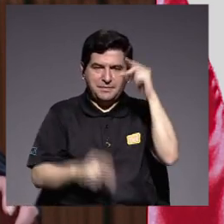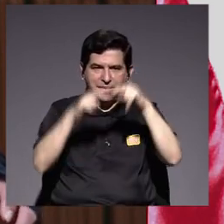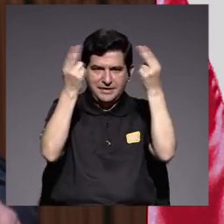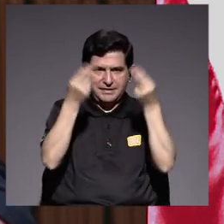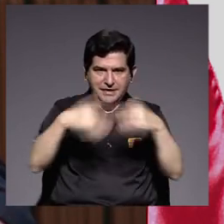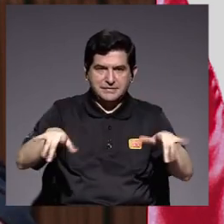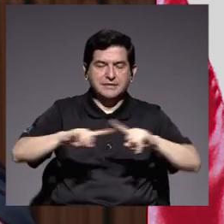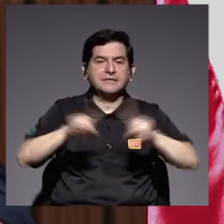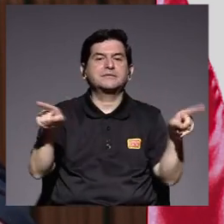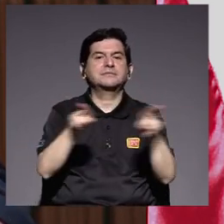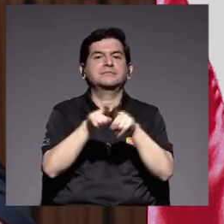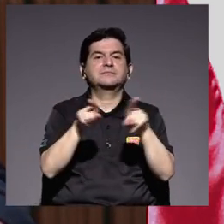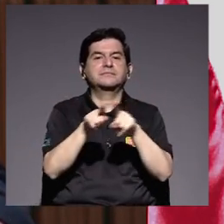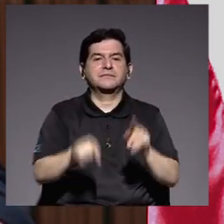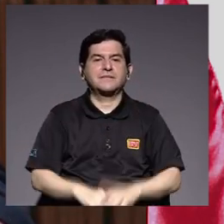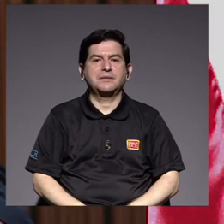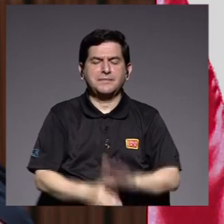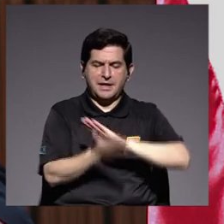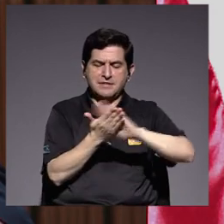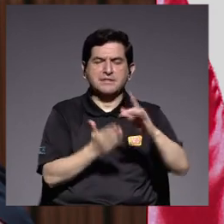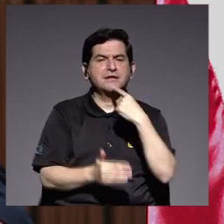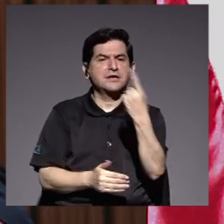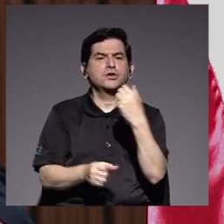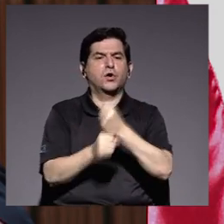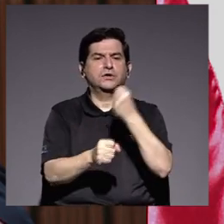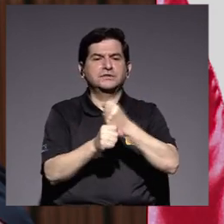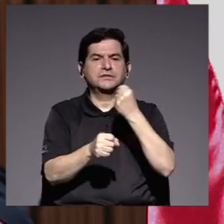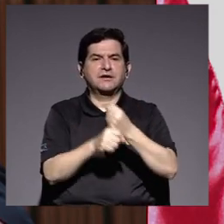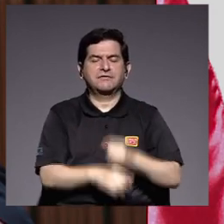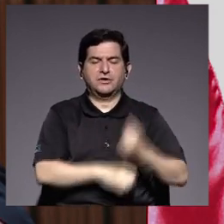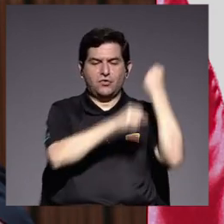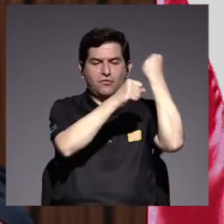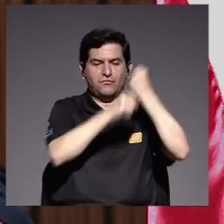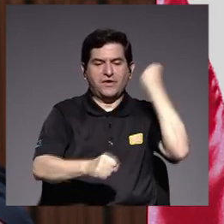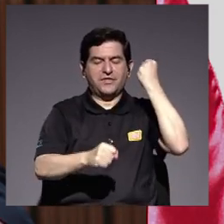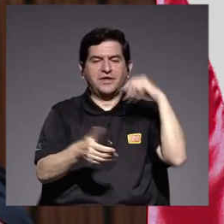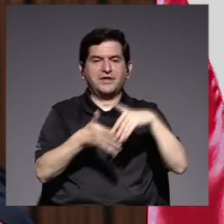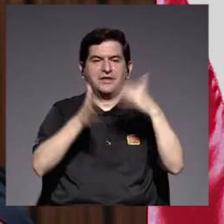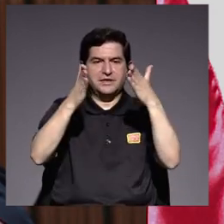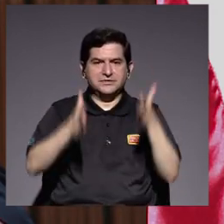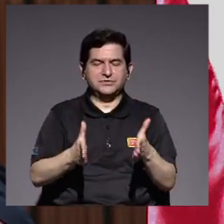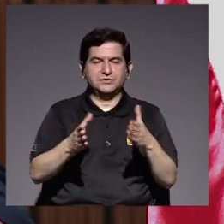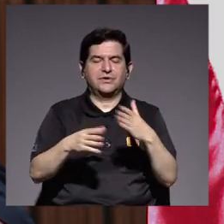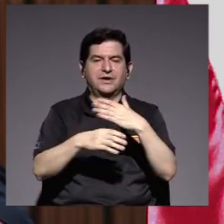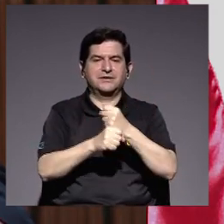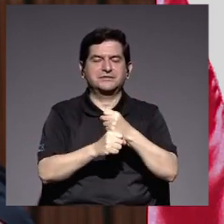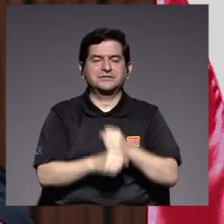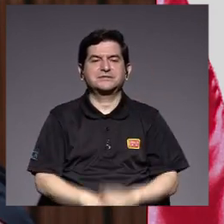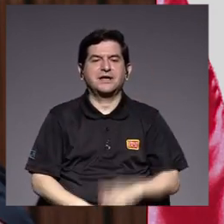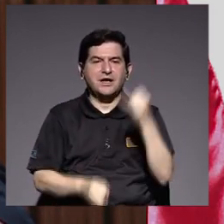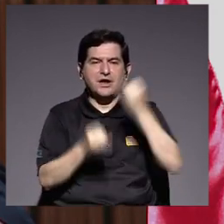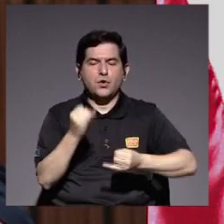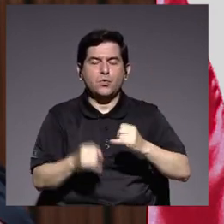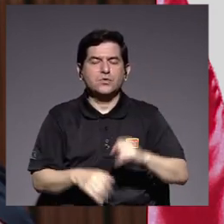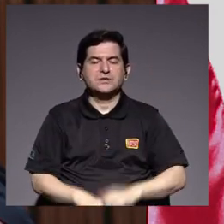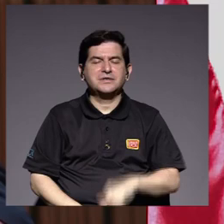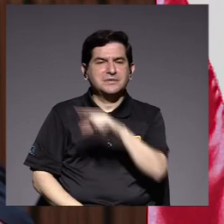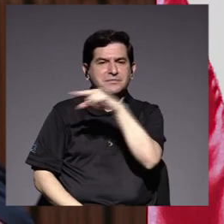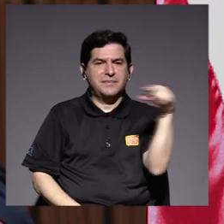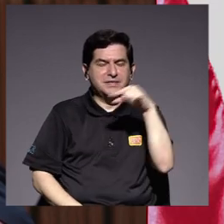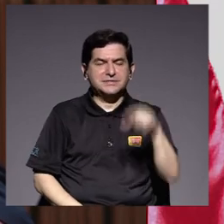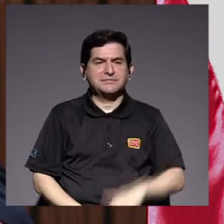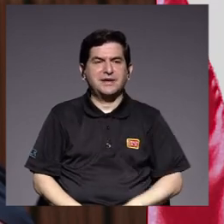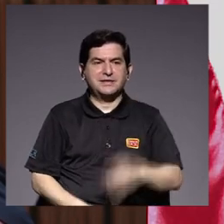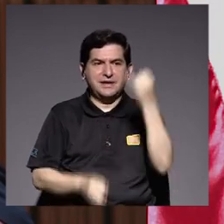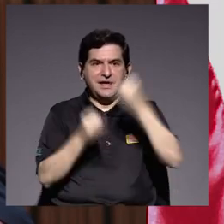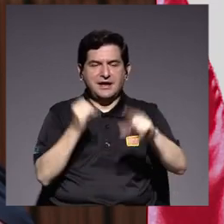pero además es muy digno de resaltar el esfuerzo que la federación de estudiantes ha realizado durante las últimas semanas que se consolidó